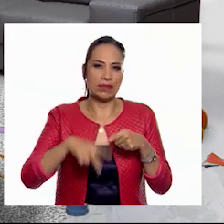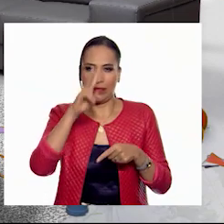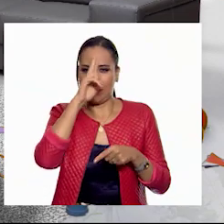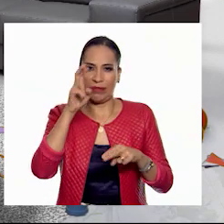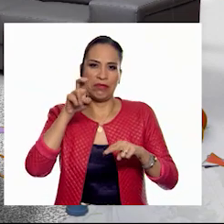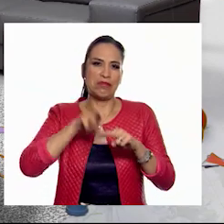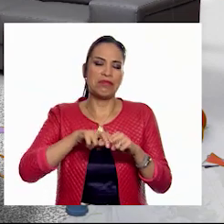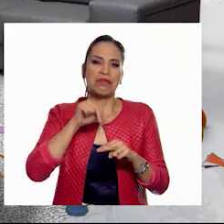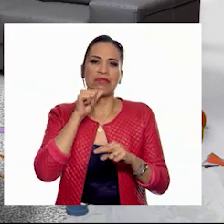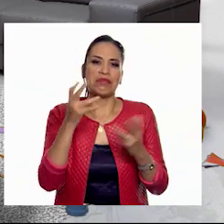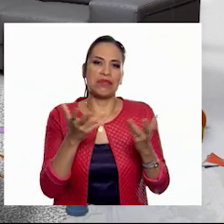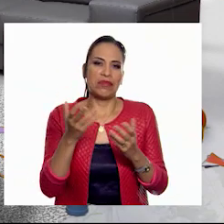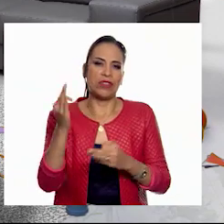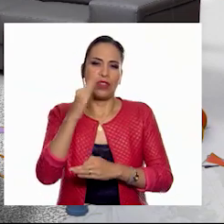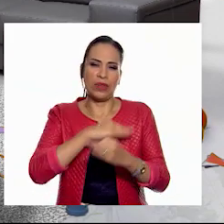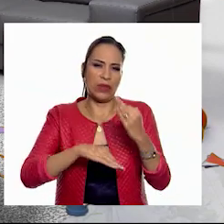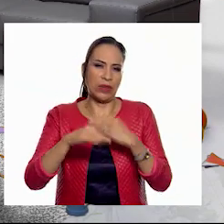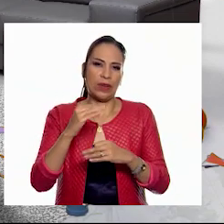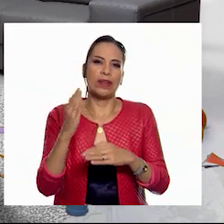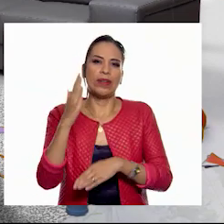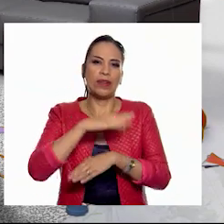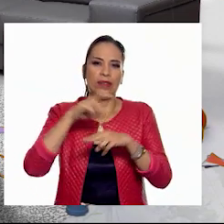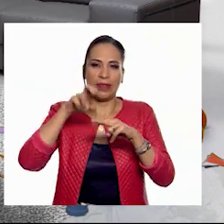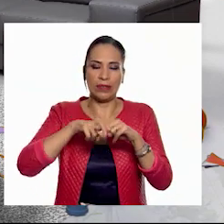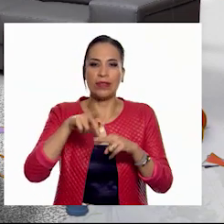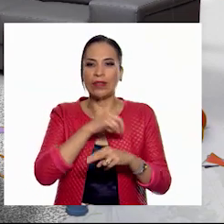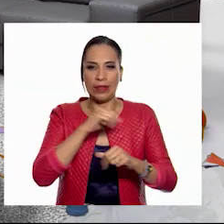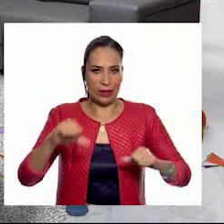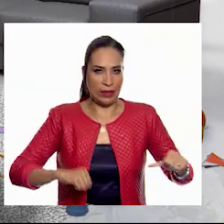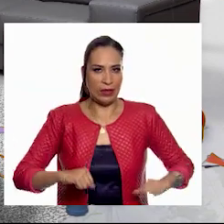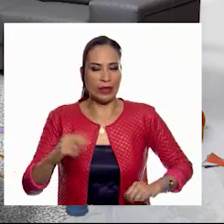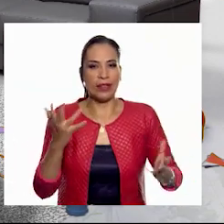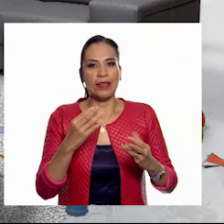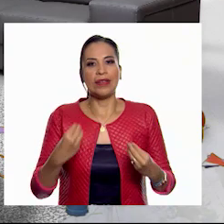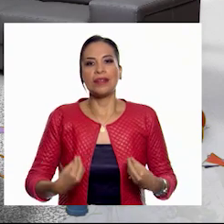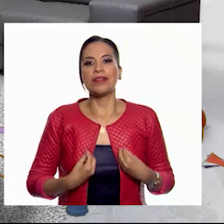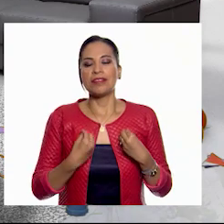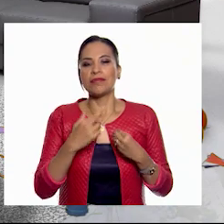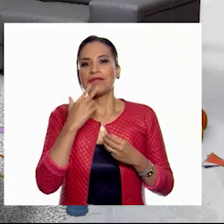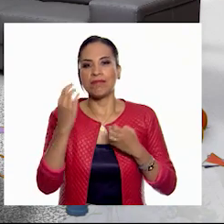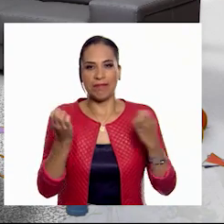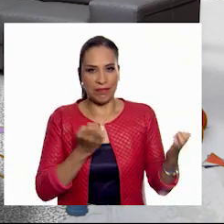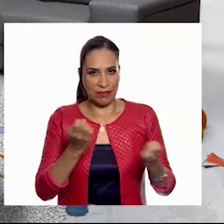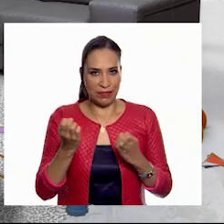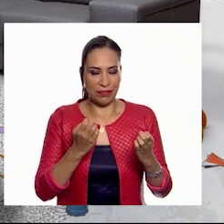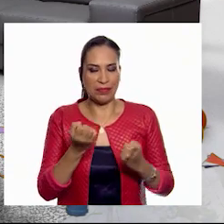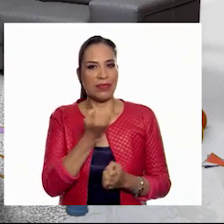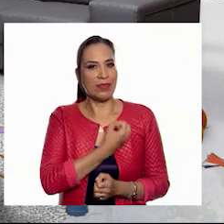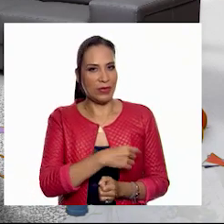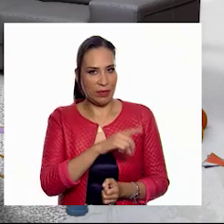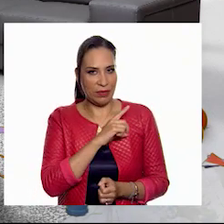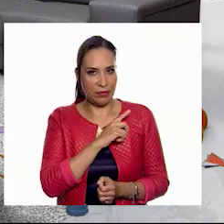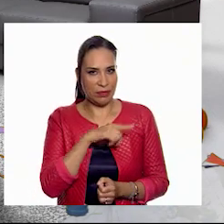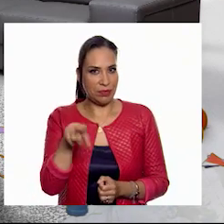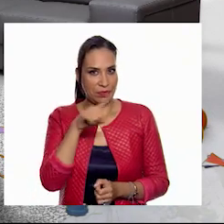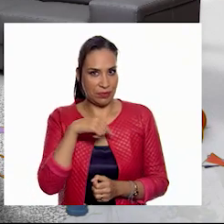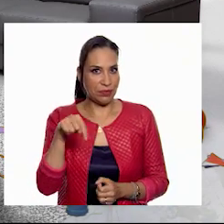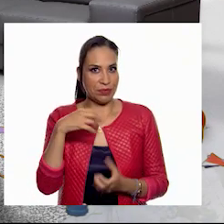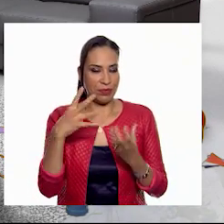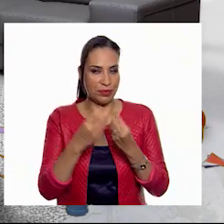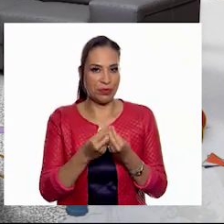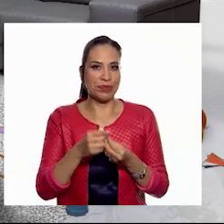terrible sedentarios con actividades y retos que les ayuden a tener una vida activa y saludable. ¿Están conmigo?